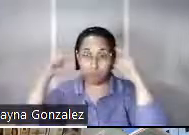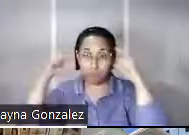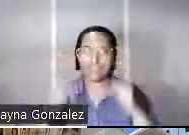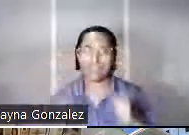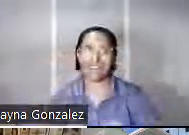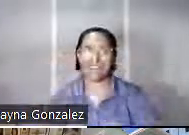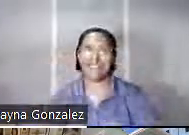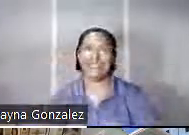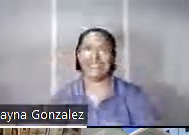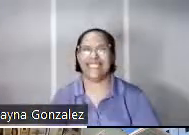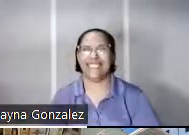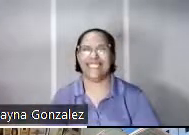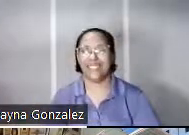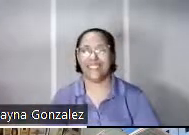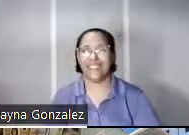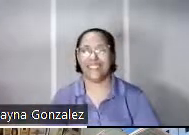la extremada izquierda